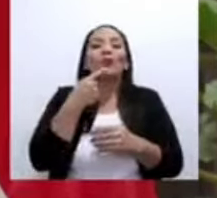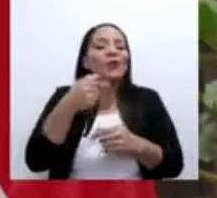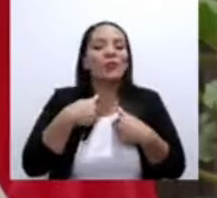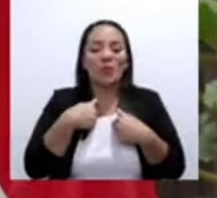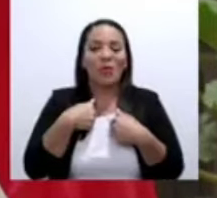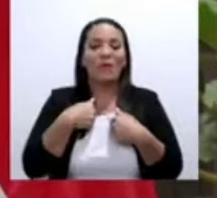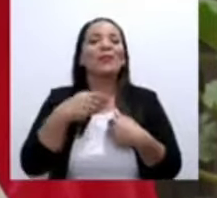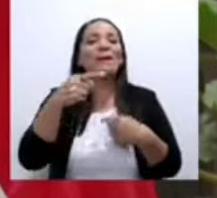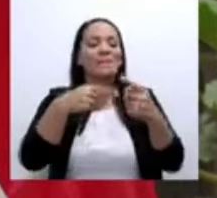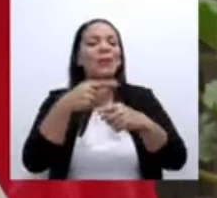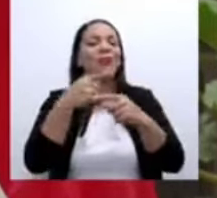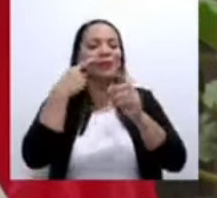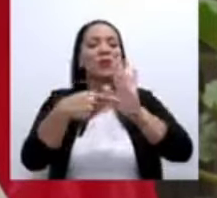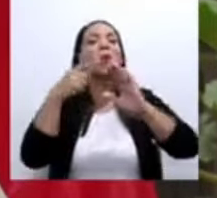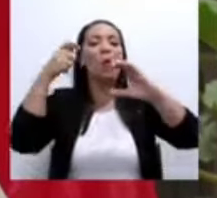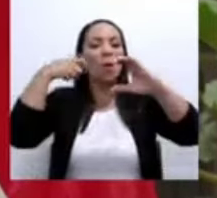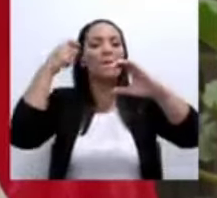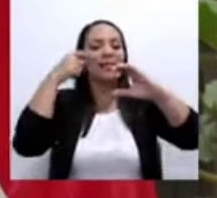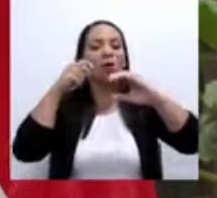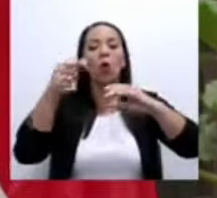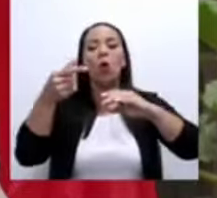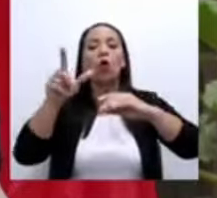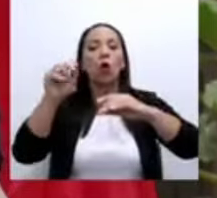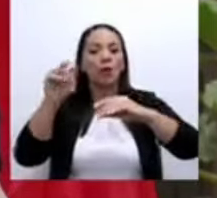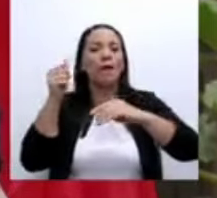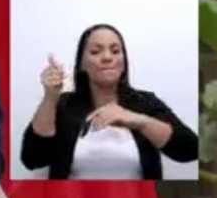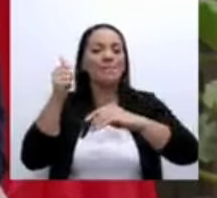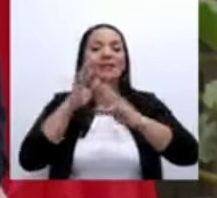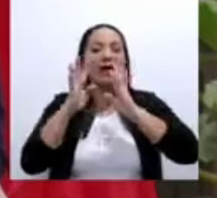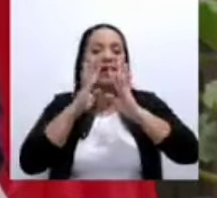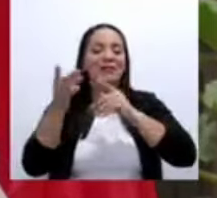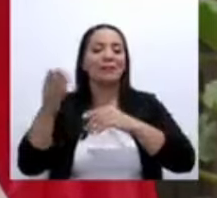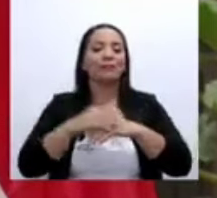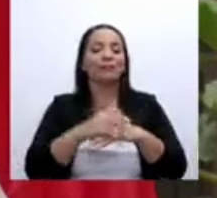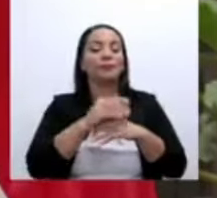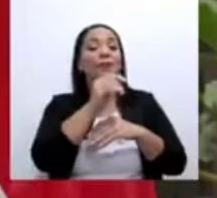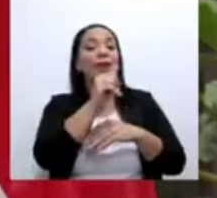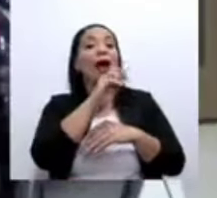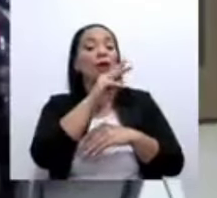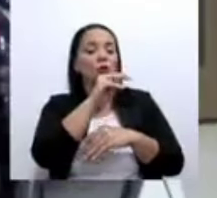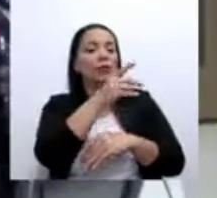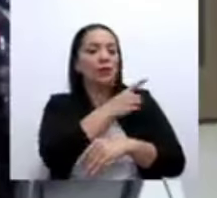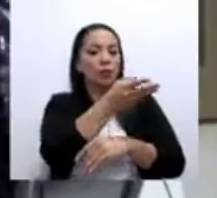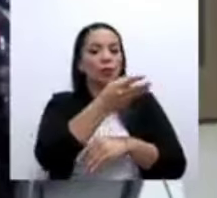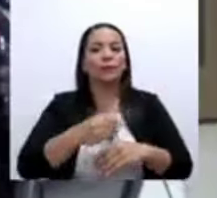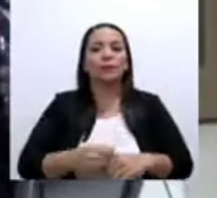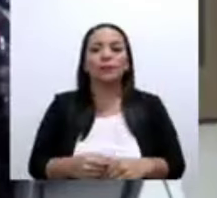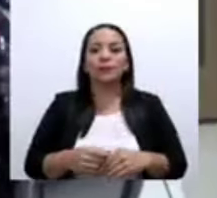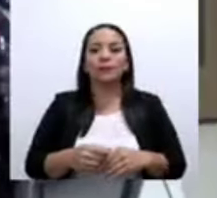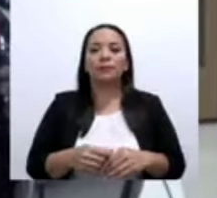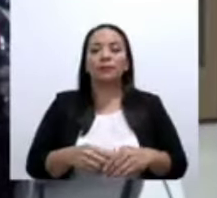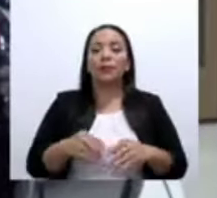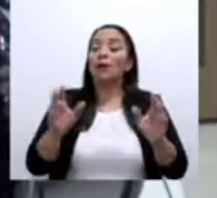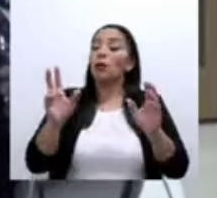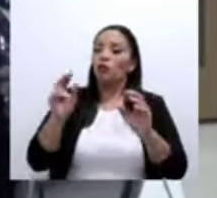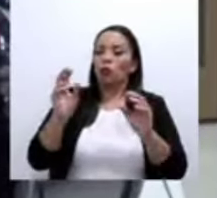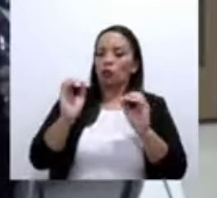doña Gloria hablando con sus propias palabras. ¿Lo tiene ahí, don Arno? Por favor. No, nada que ver.